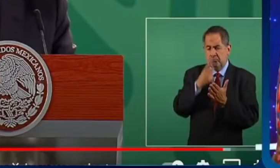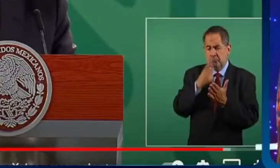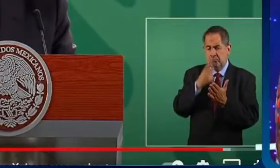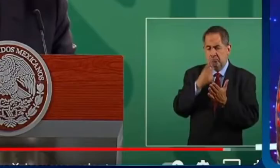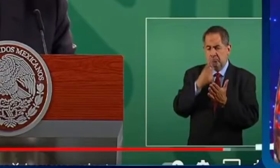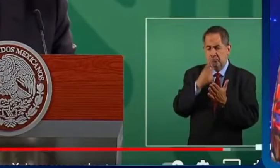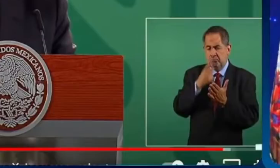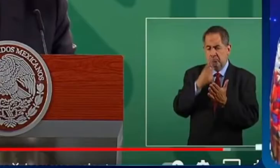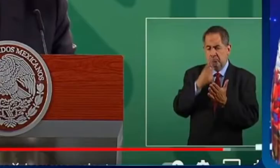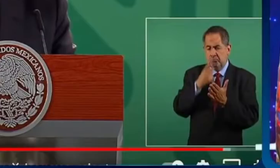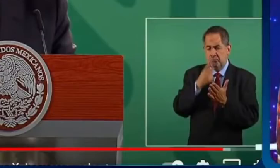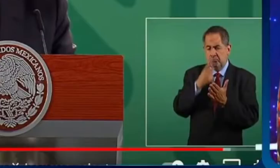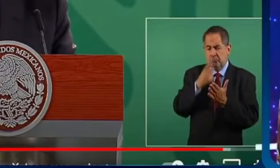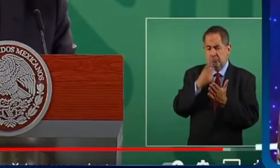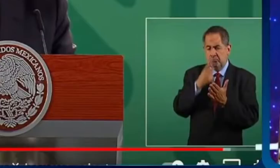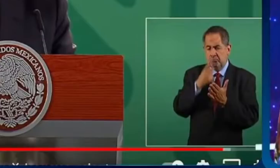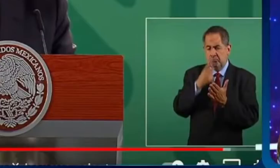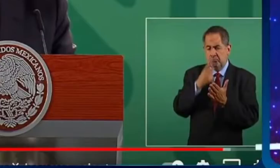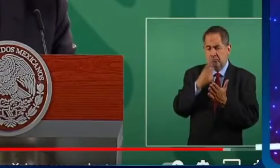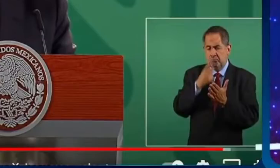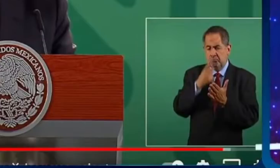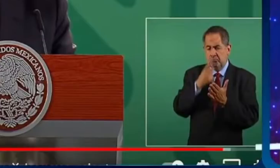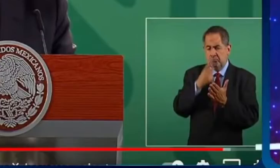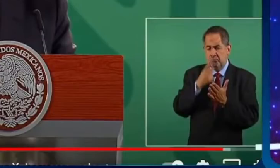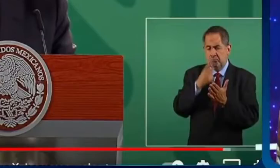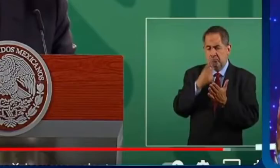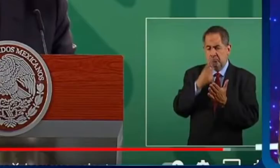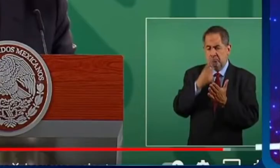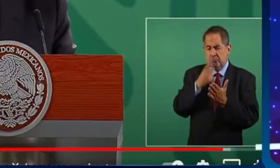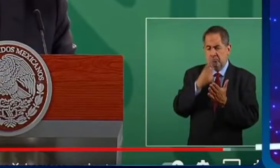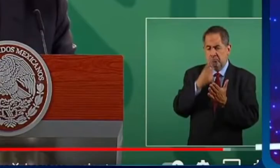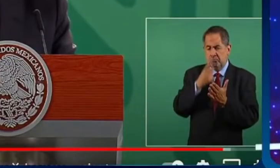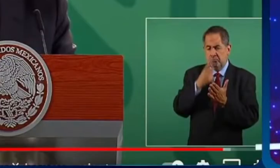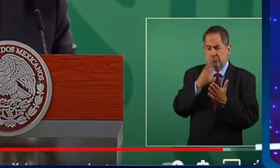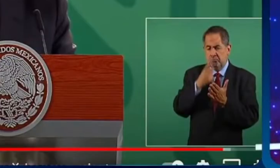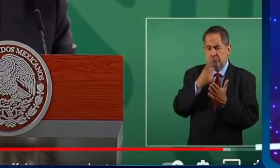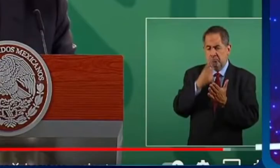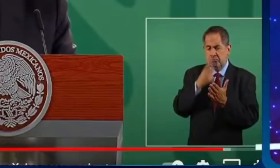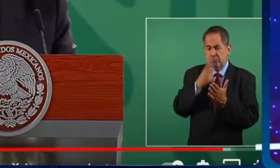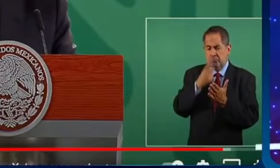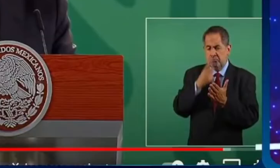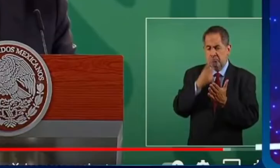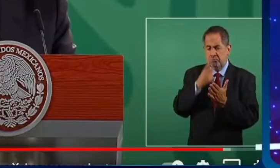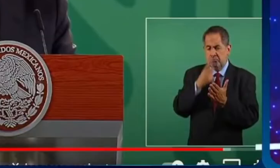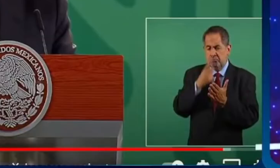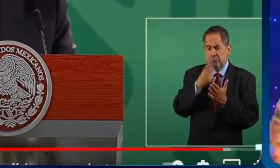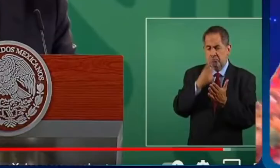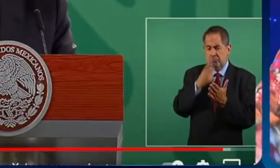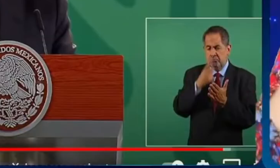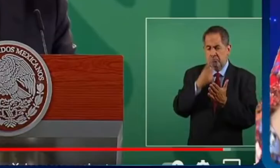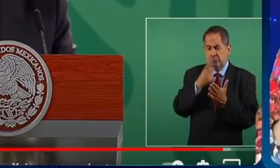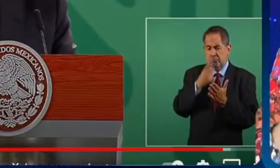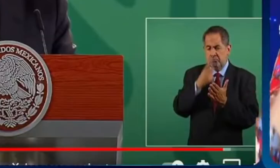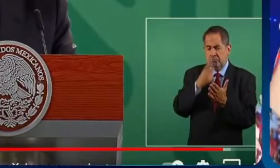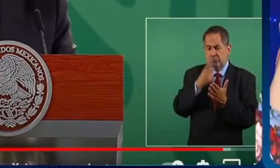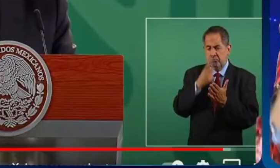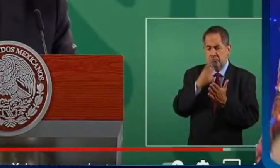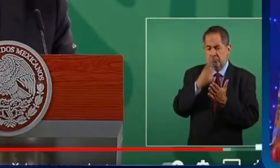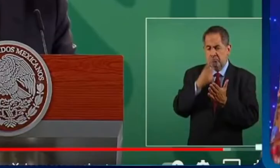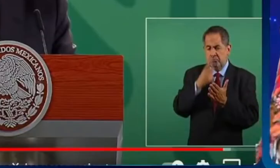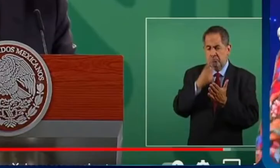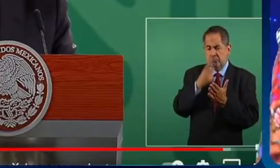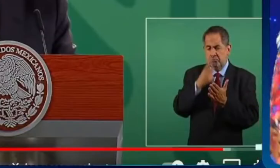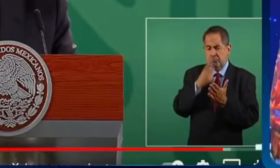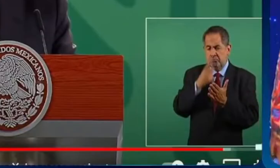son más dos ministros mañosos y mafiosos que no se quieren hacer el bien pues se va a desgastar más el presidente peleándose con un poder que bueno estableciendo